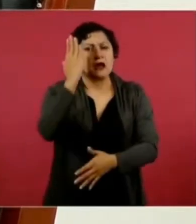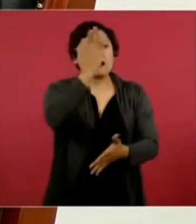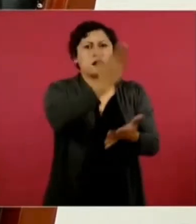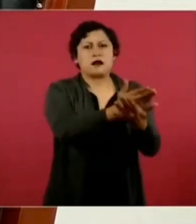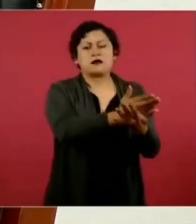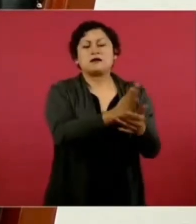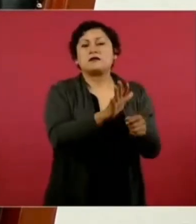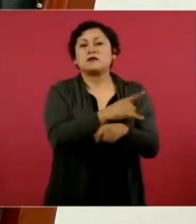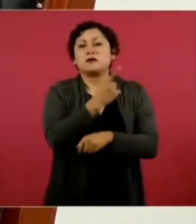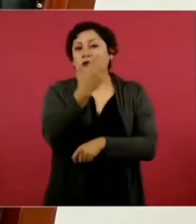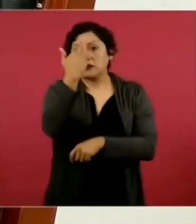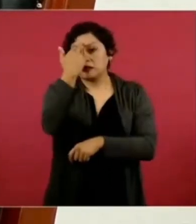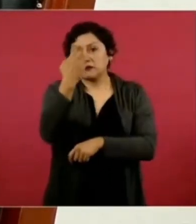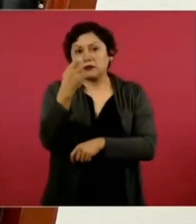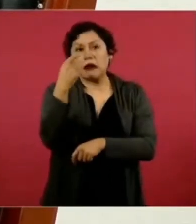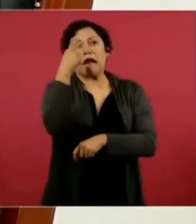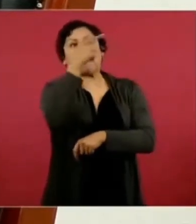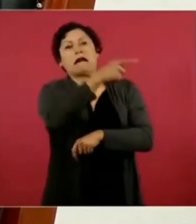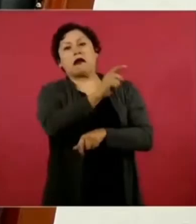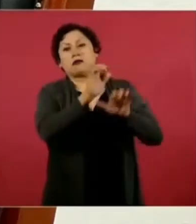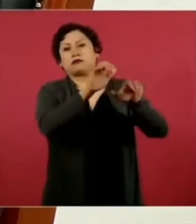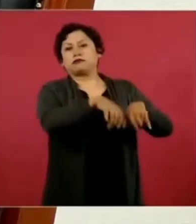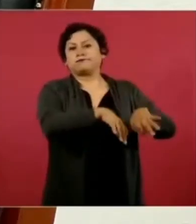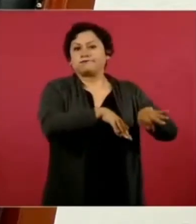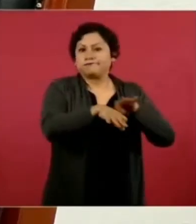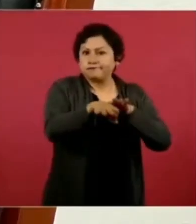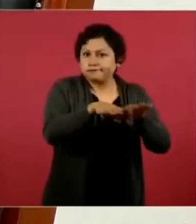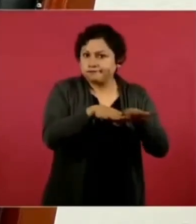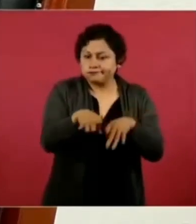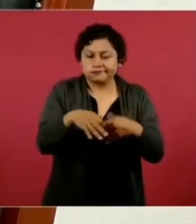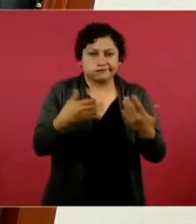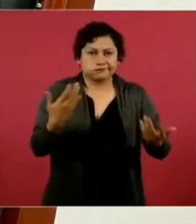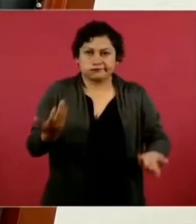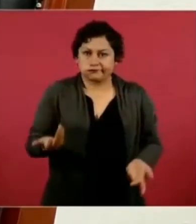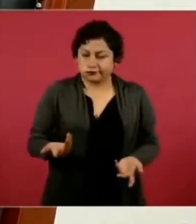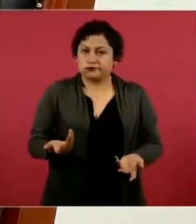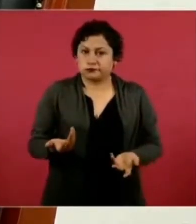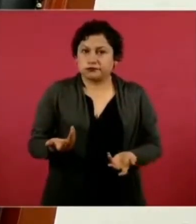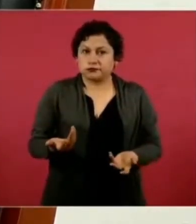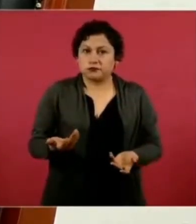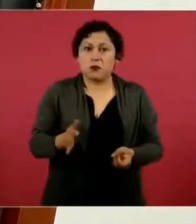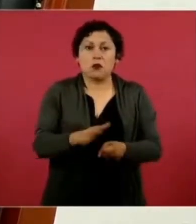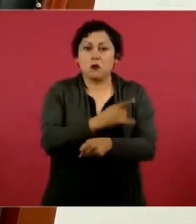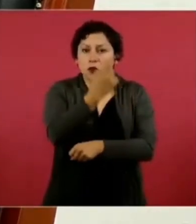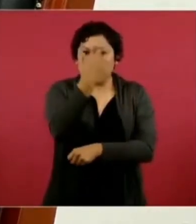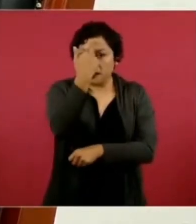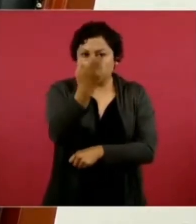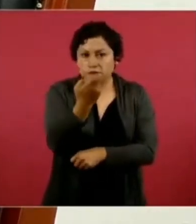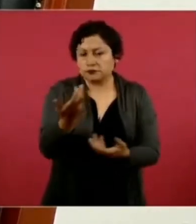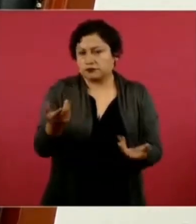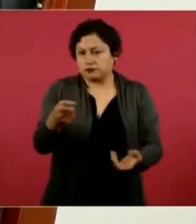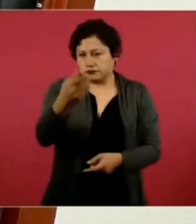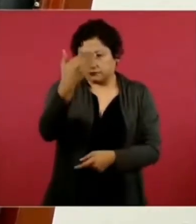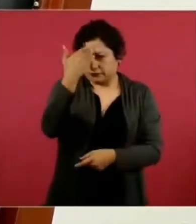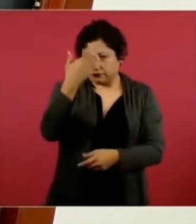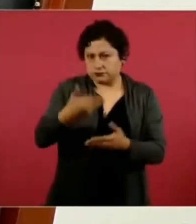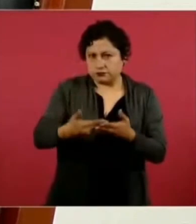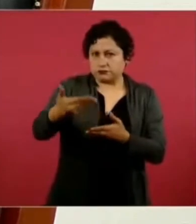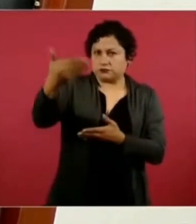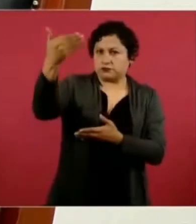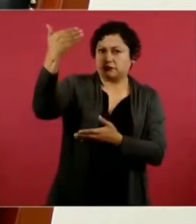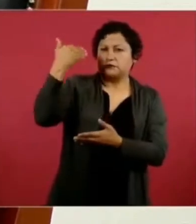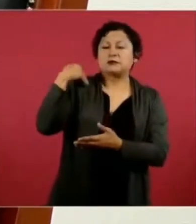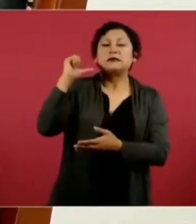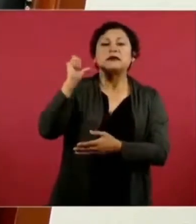desde el tiempo del presidente Kennedy no ha habido un programa